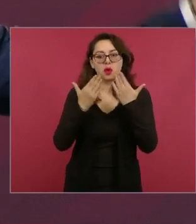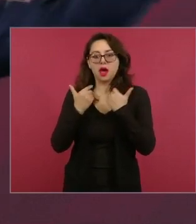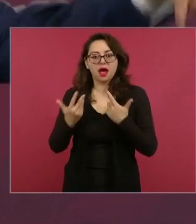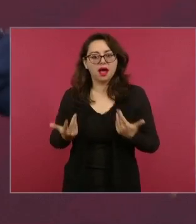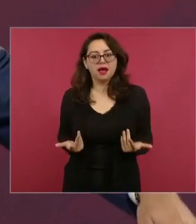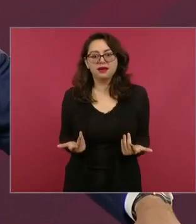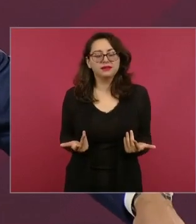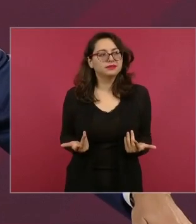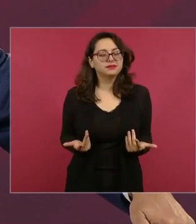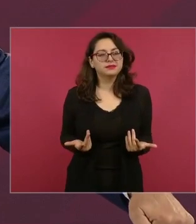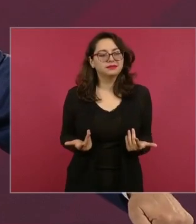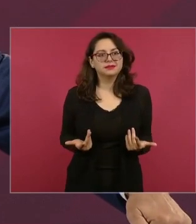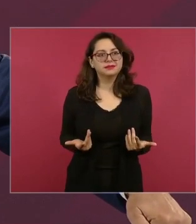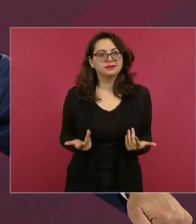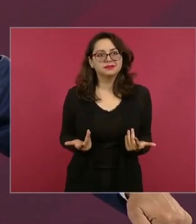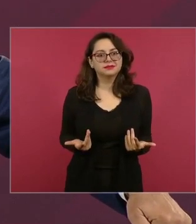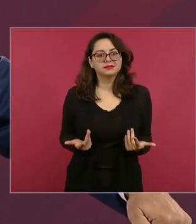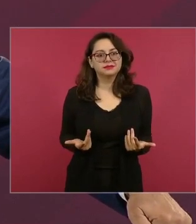más que en México,